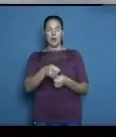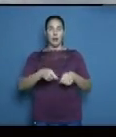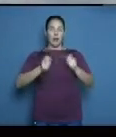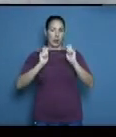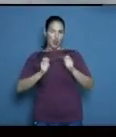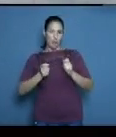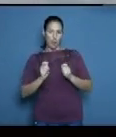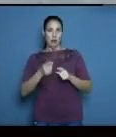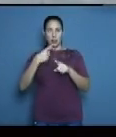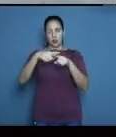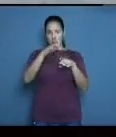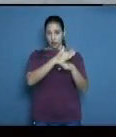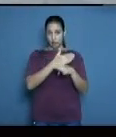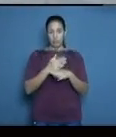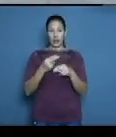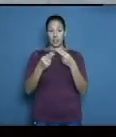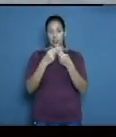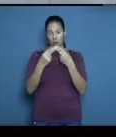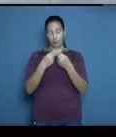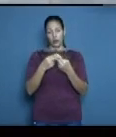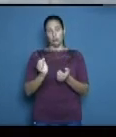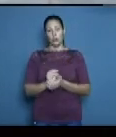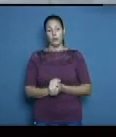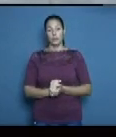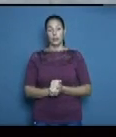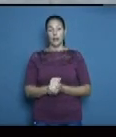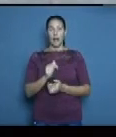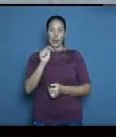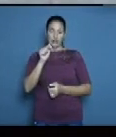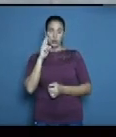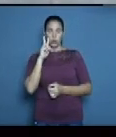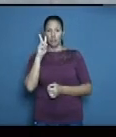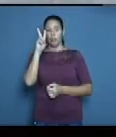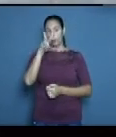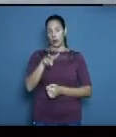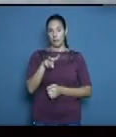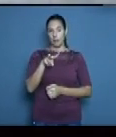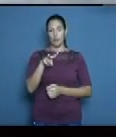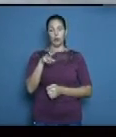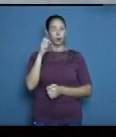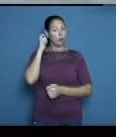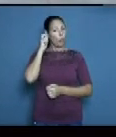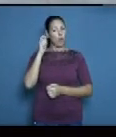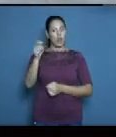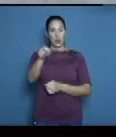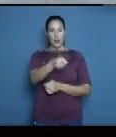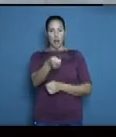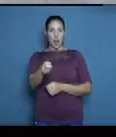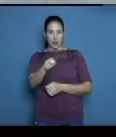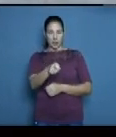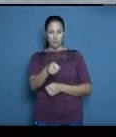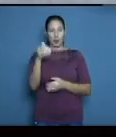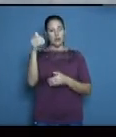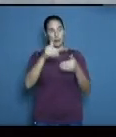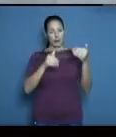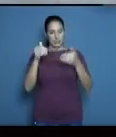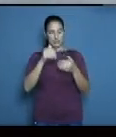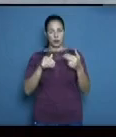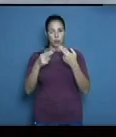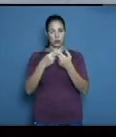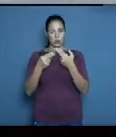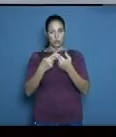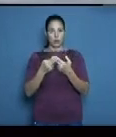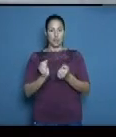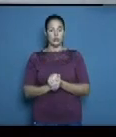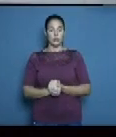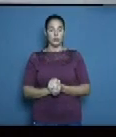tiro de láser estos momentos corresponden a uno de los combates de la esgrima que tuvo Lady Laura Moya en el